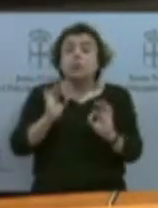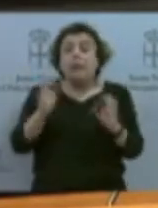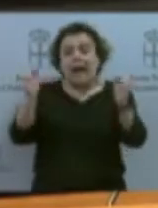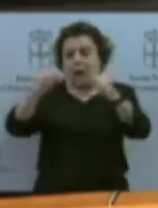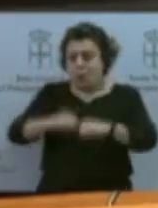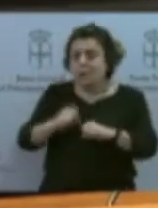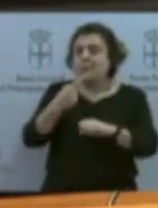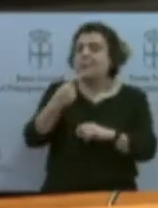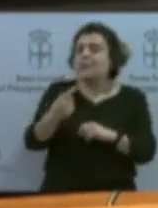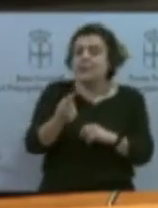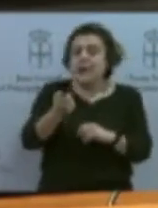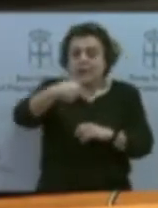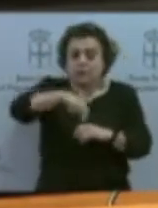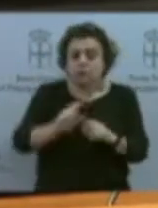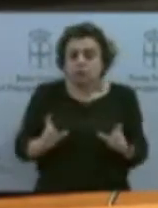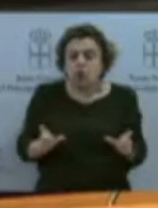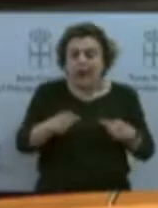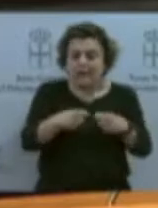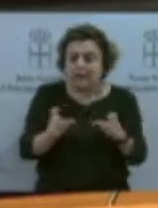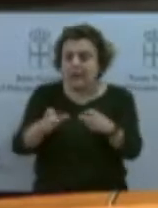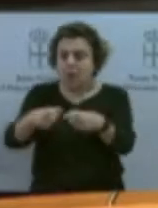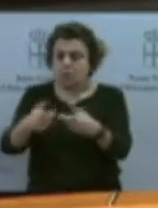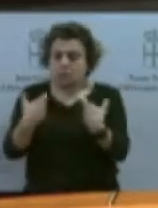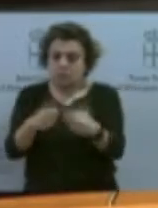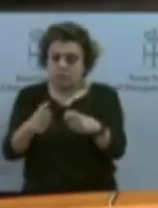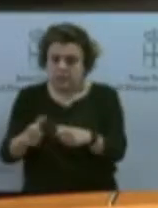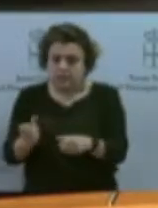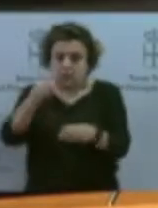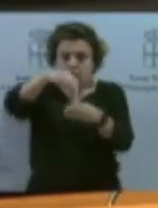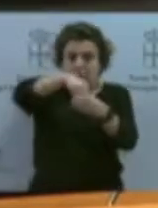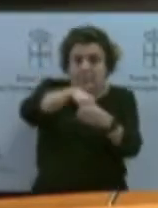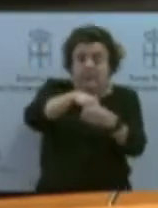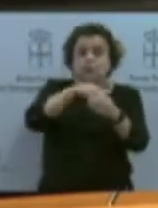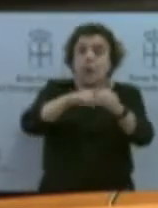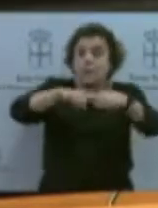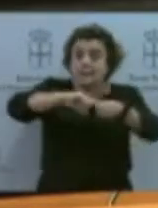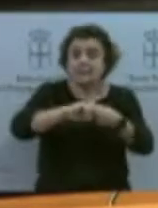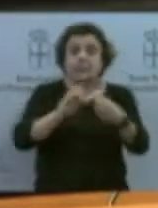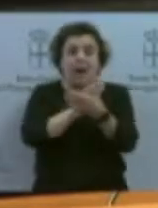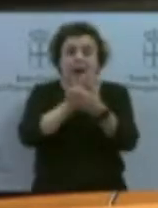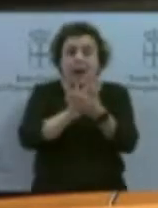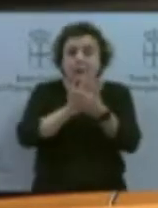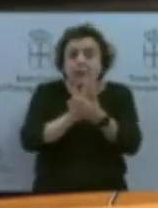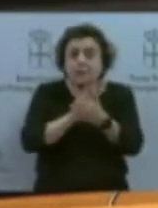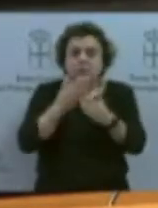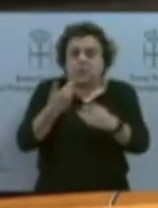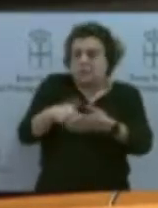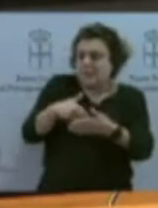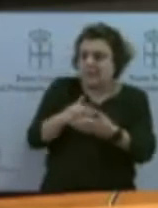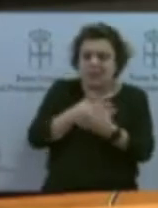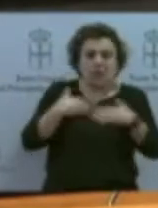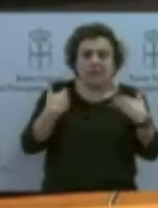implicados en este caso, ADOA, COPLE, presentes, que pudieron hacer todas las alegaciones pertinentes, están registradas y, por lo tanto, son públicas también.